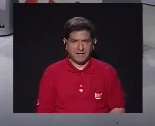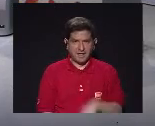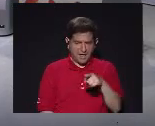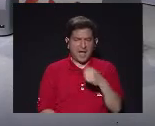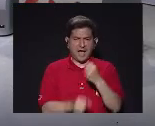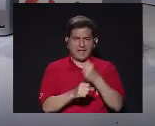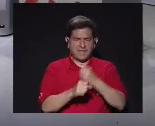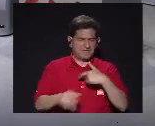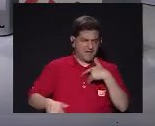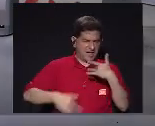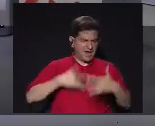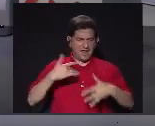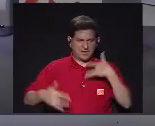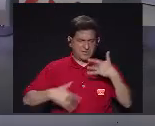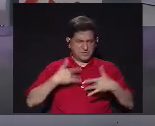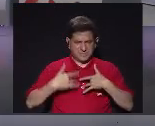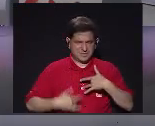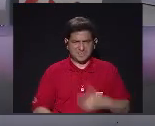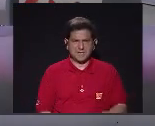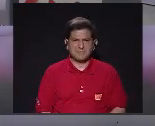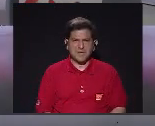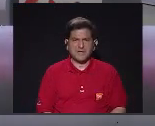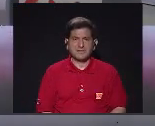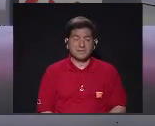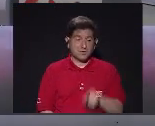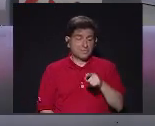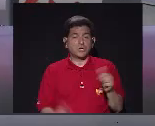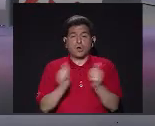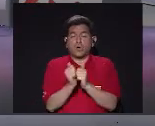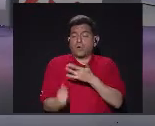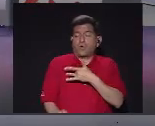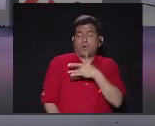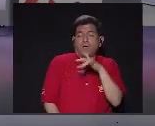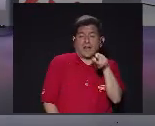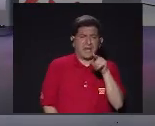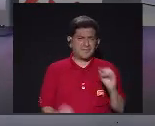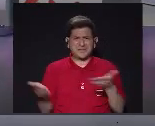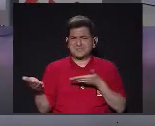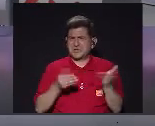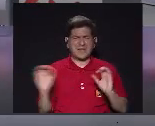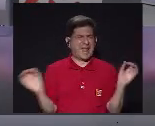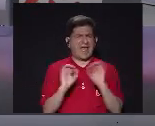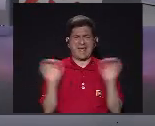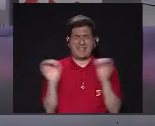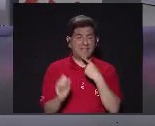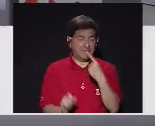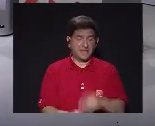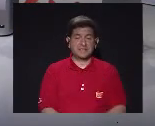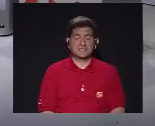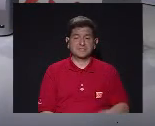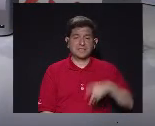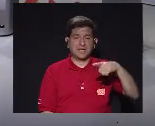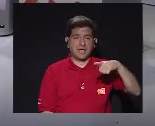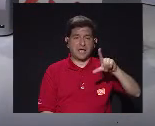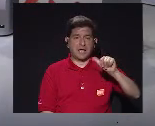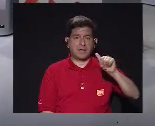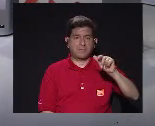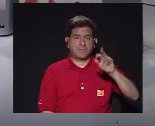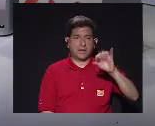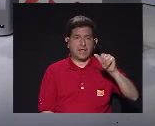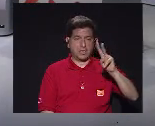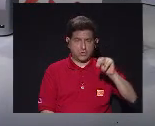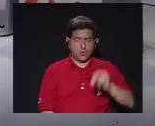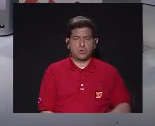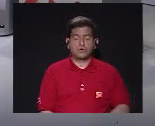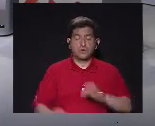cosa De trabajar Con los sentimientos Con la sensibilidad Con el alma Esa cosa No sirve para nada Eso es lo que decía Platón No conviene